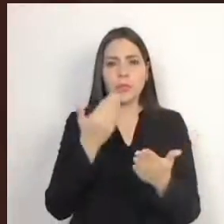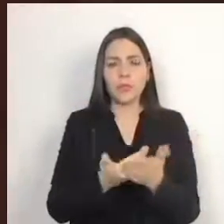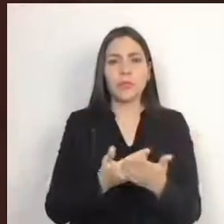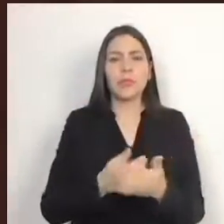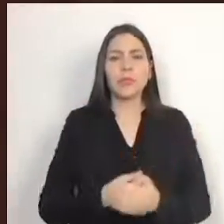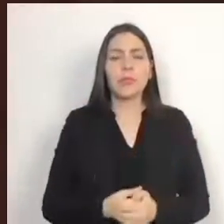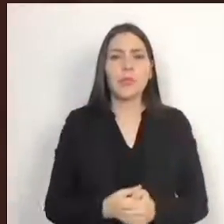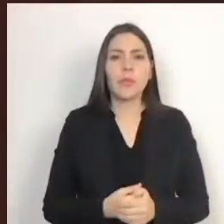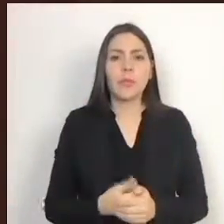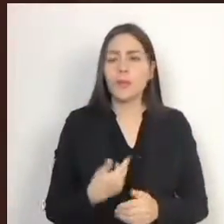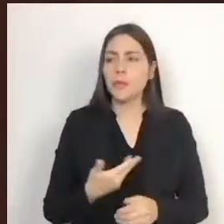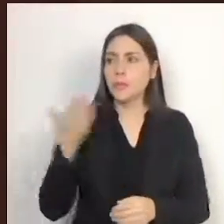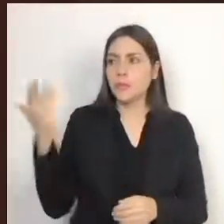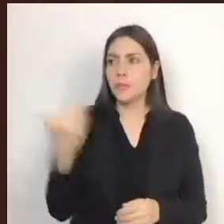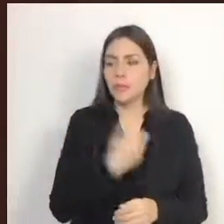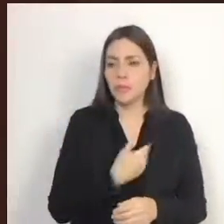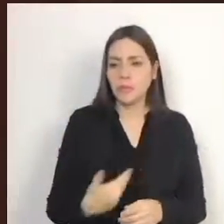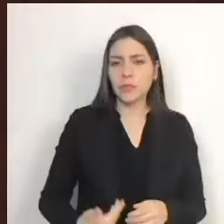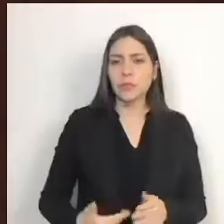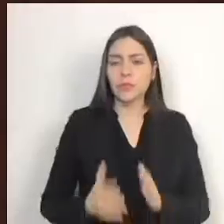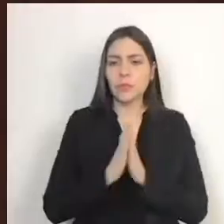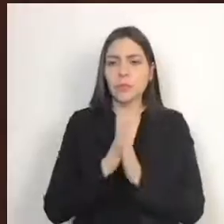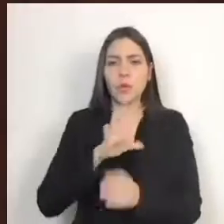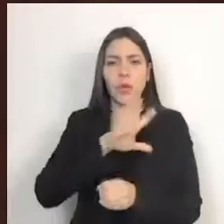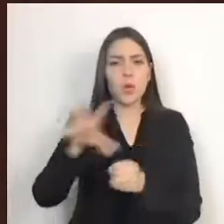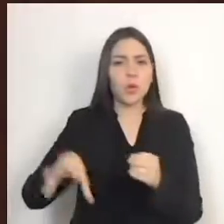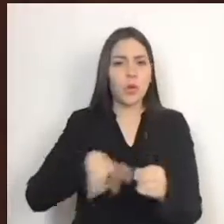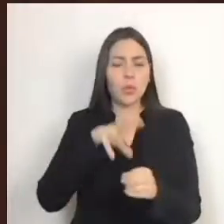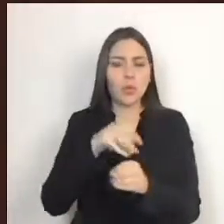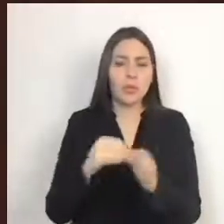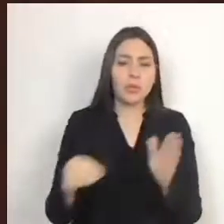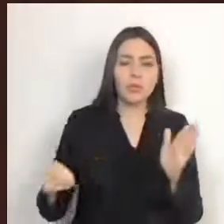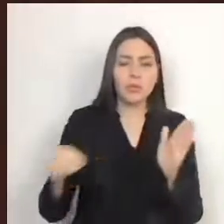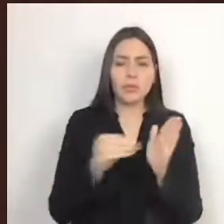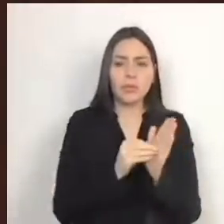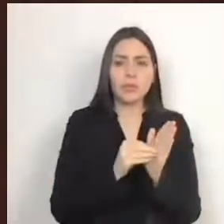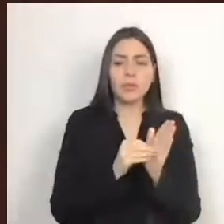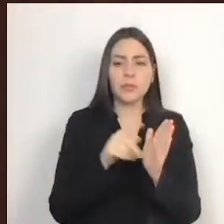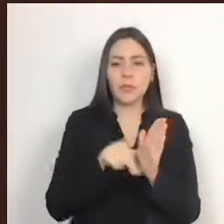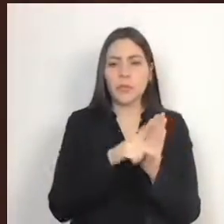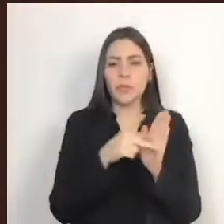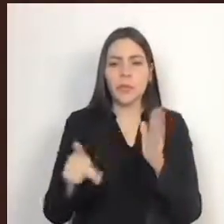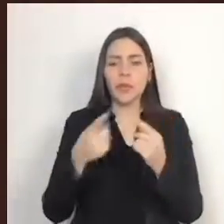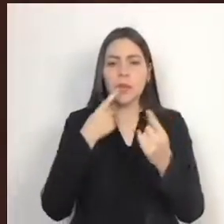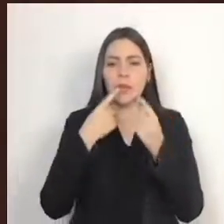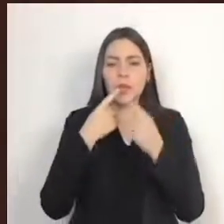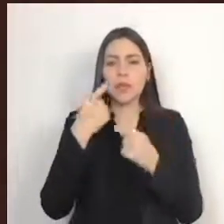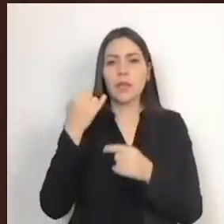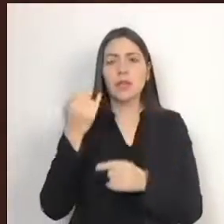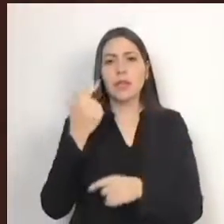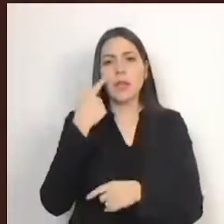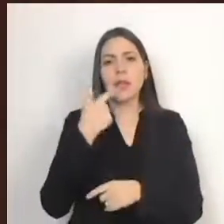Pido al presidente que se incluya de manera íntegra en el diario de debates y en la Gaceta Parlamentaria. Es cuanto. Muchas gracias.